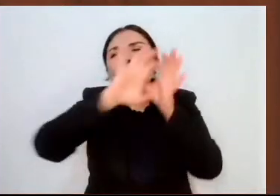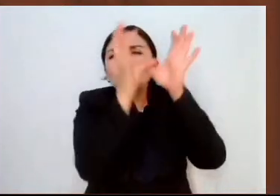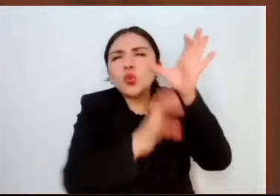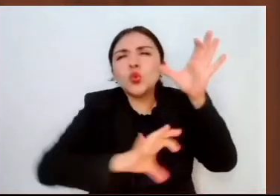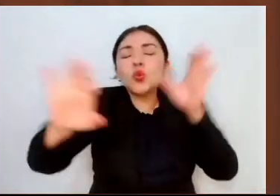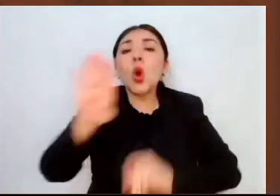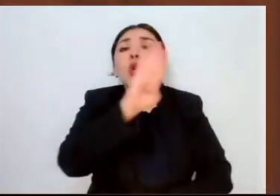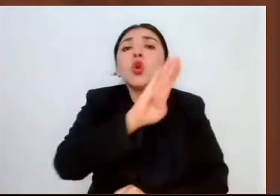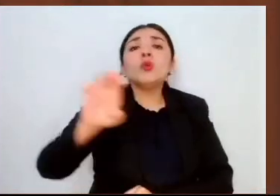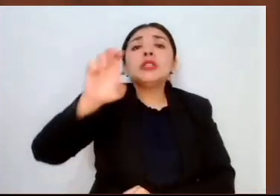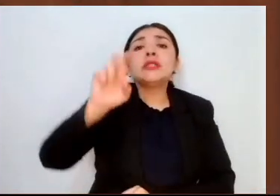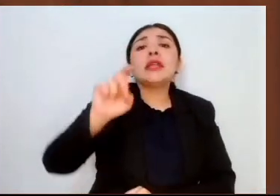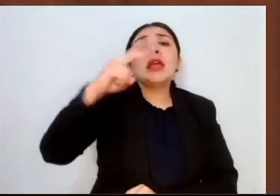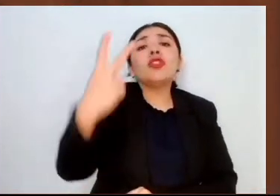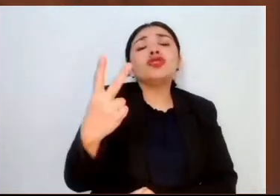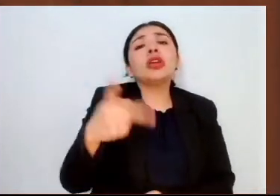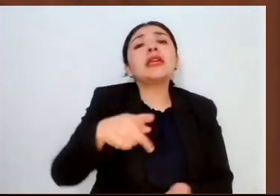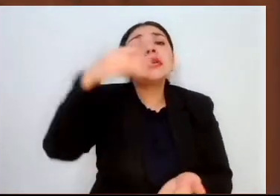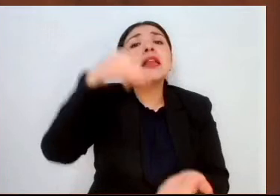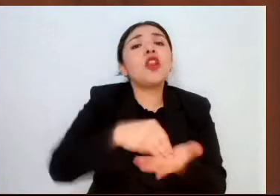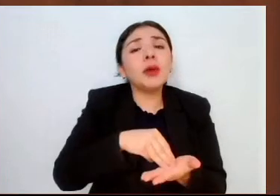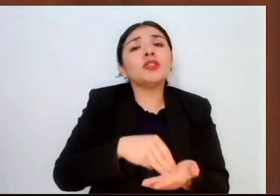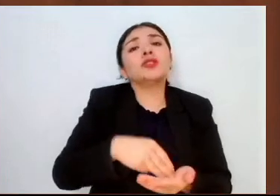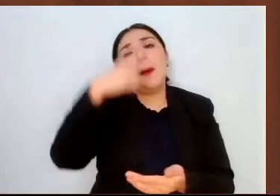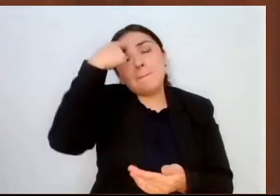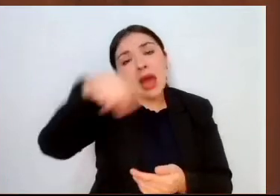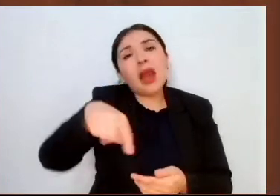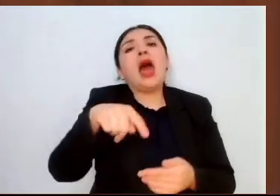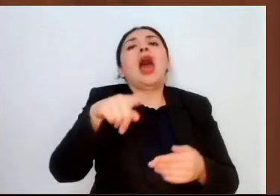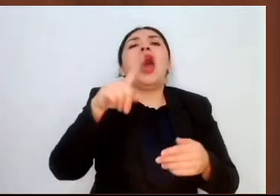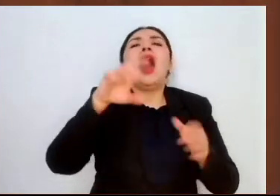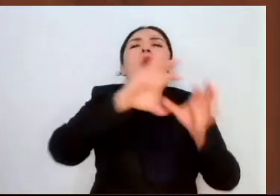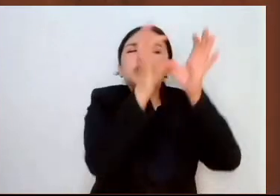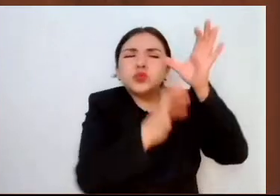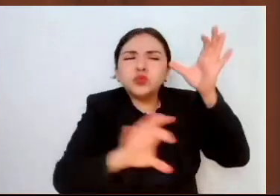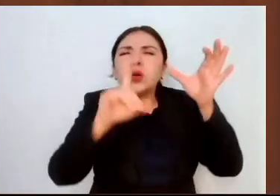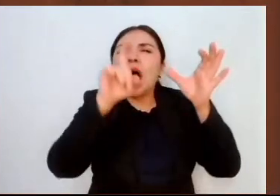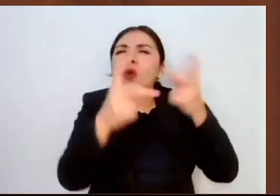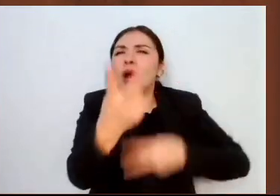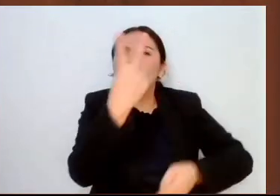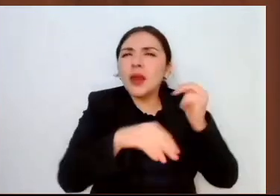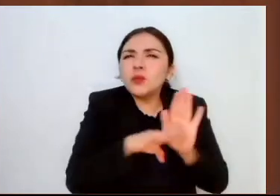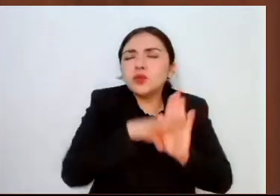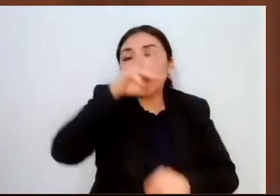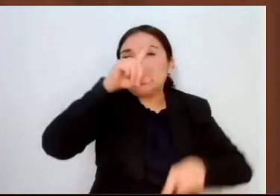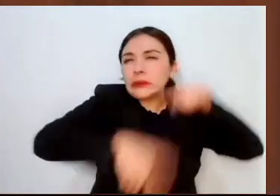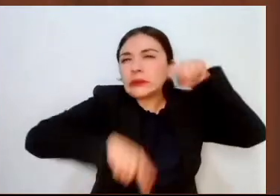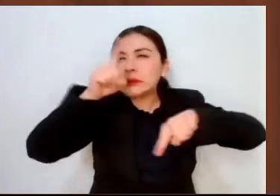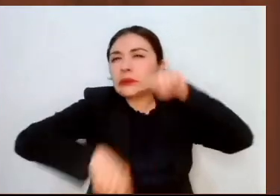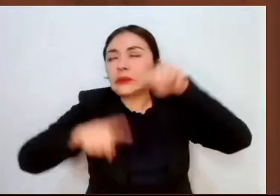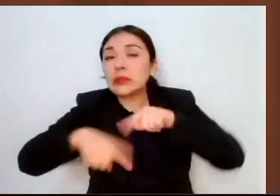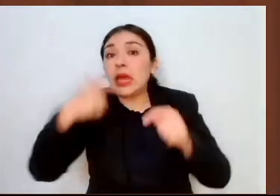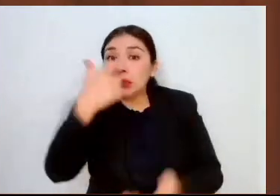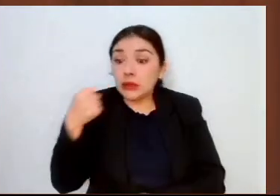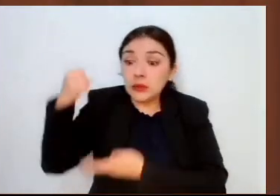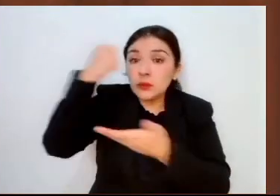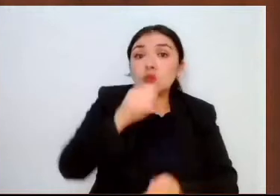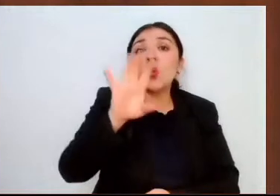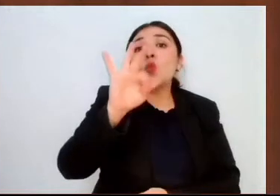kilómetros de cauces, afluentes y drenes, con una inversión cercana a los 40 millones de pesos.